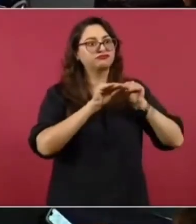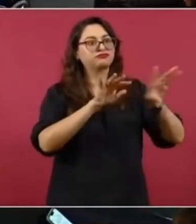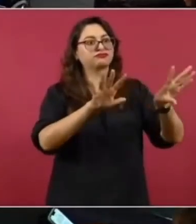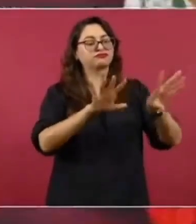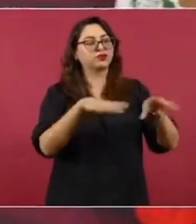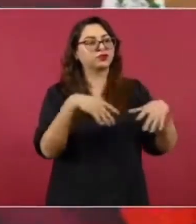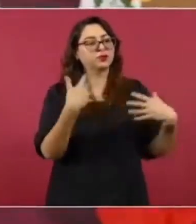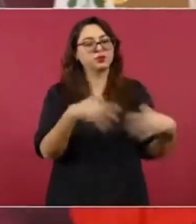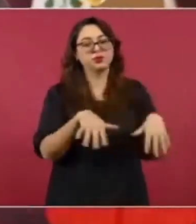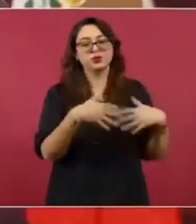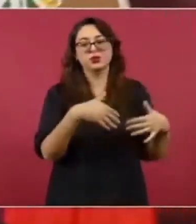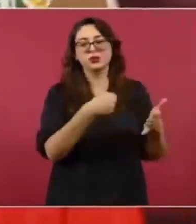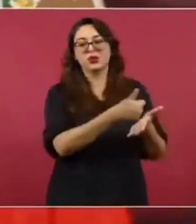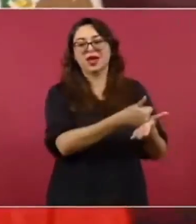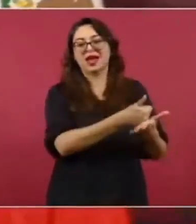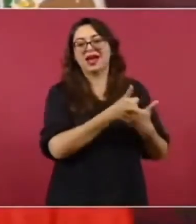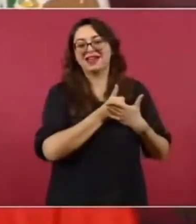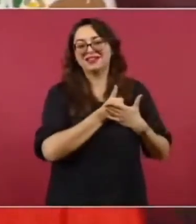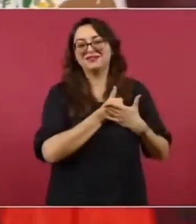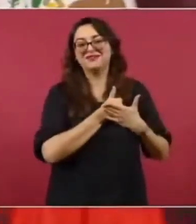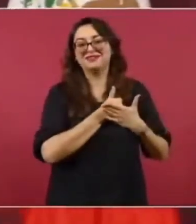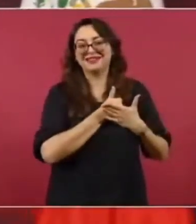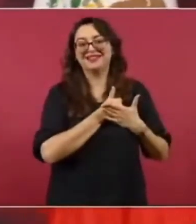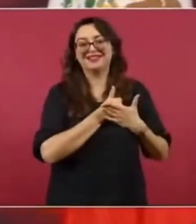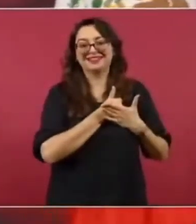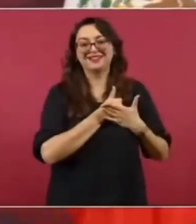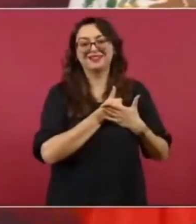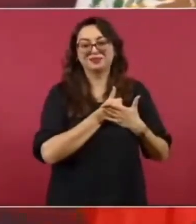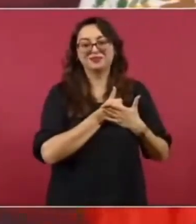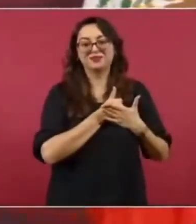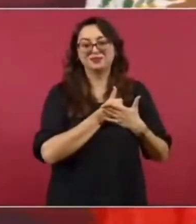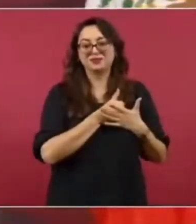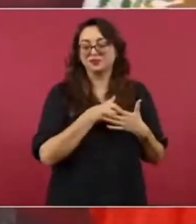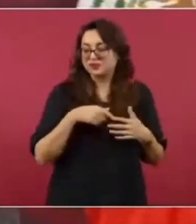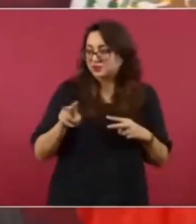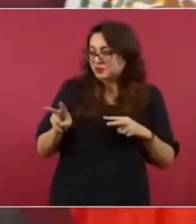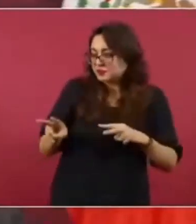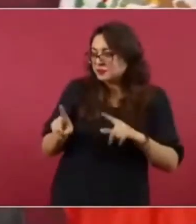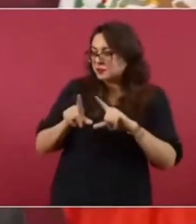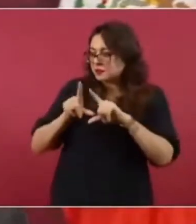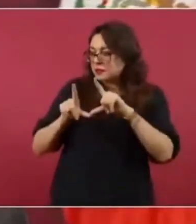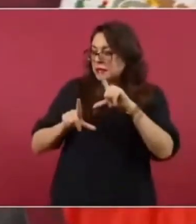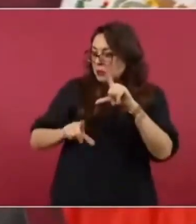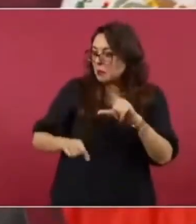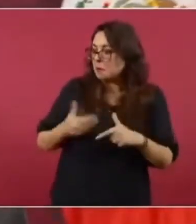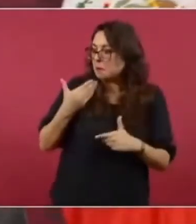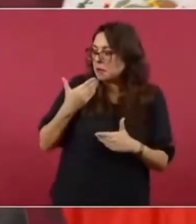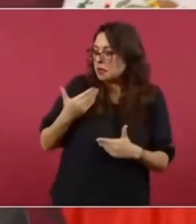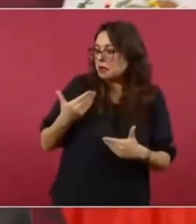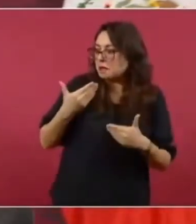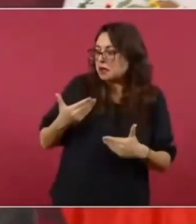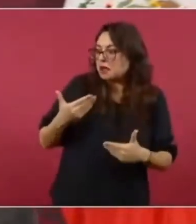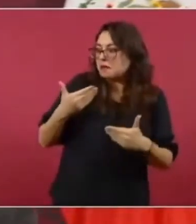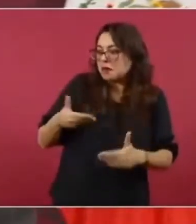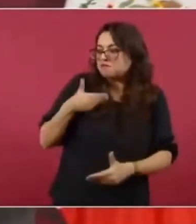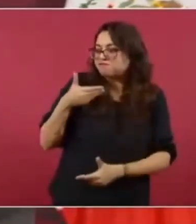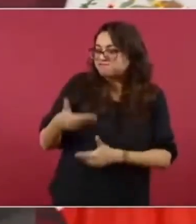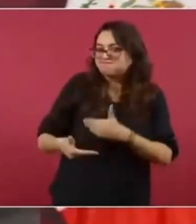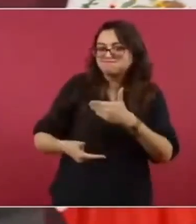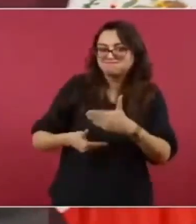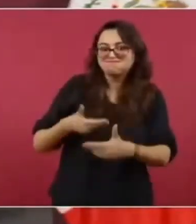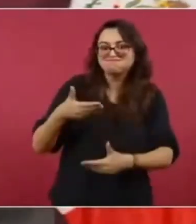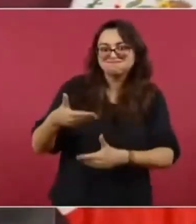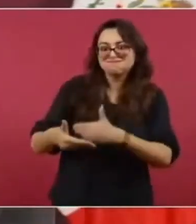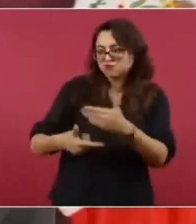está discutiendo sobre el proceso mexicano y